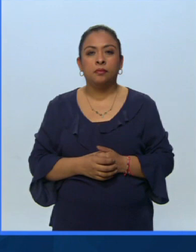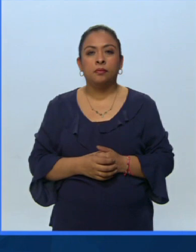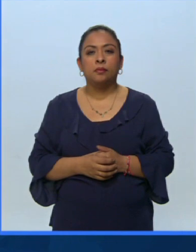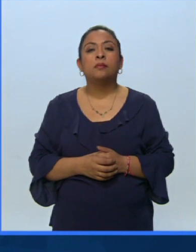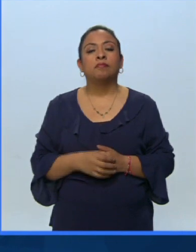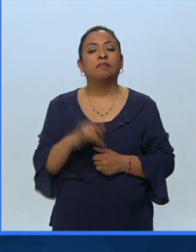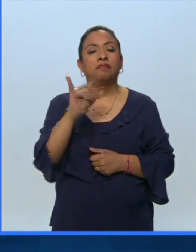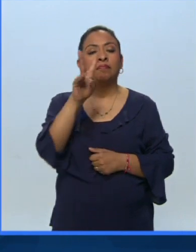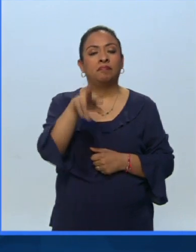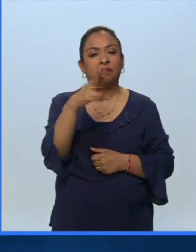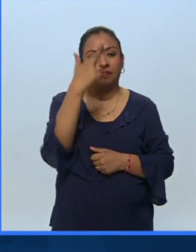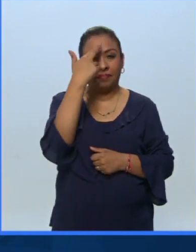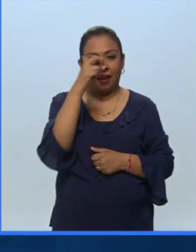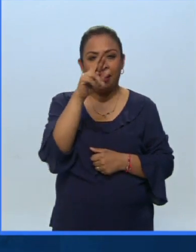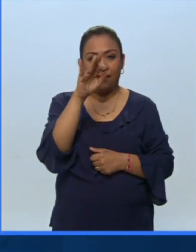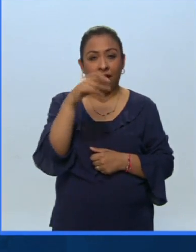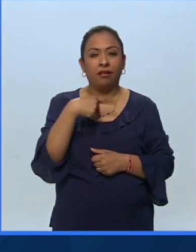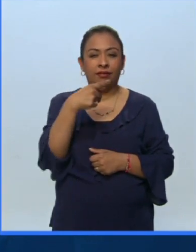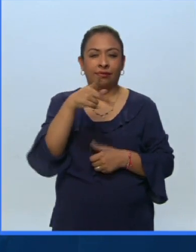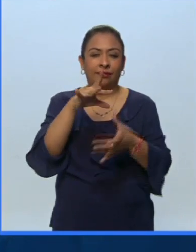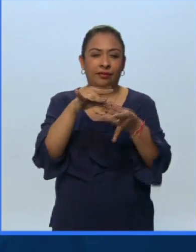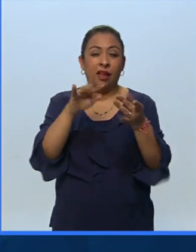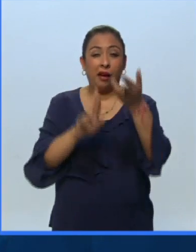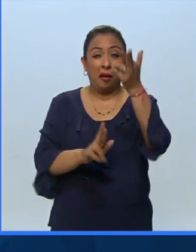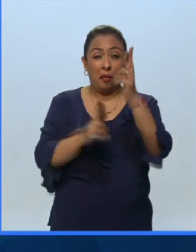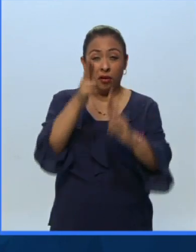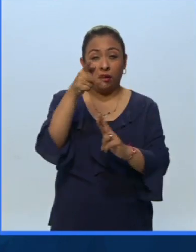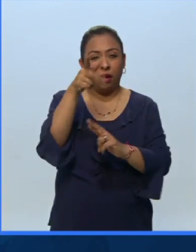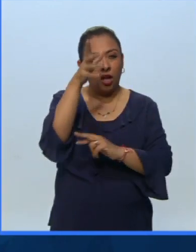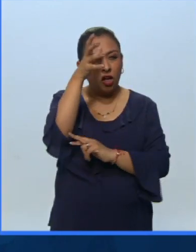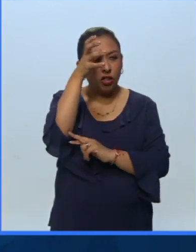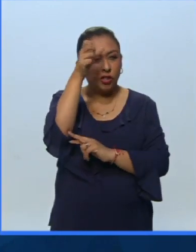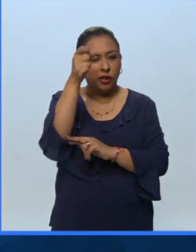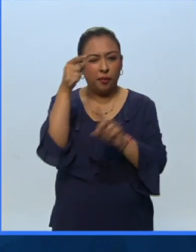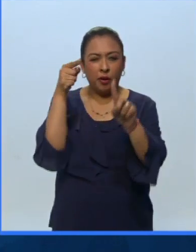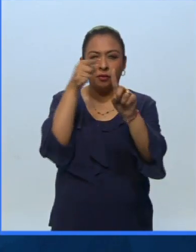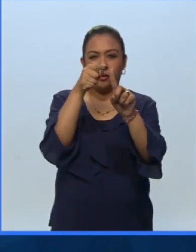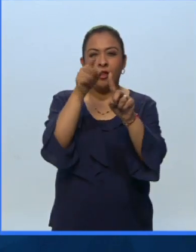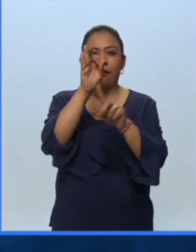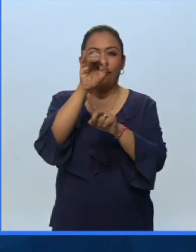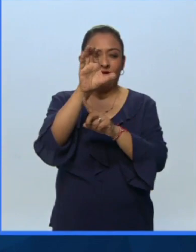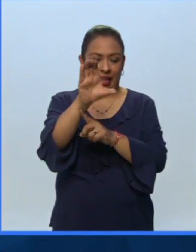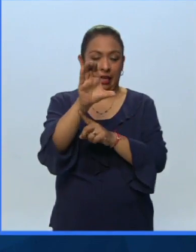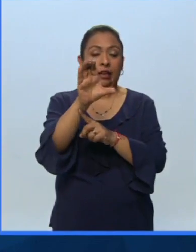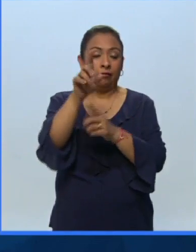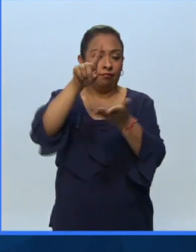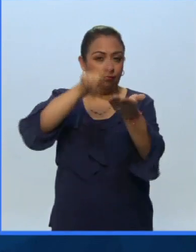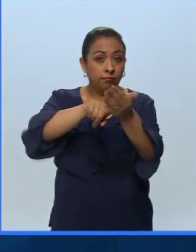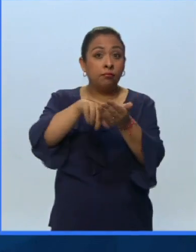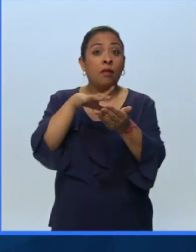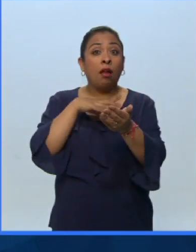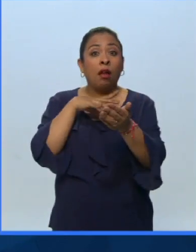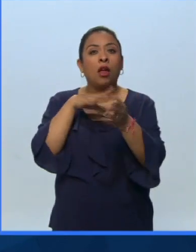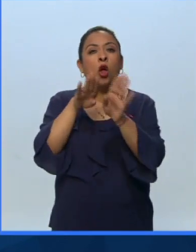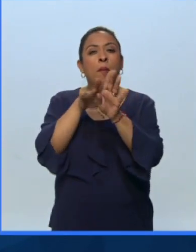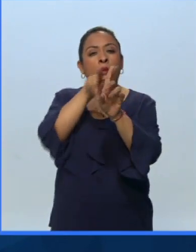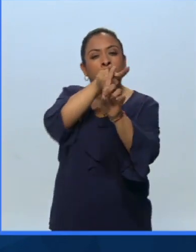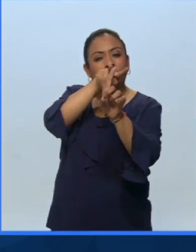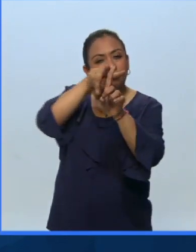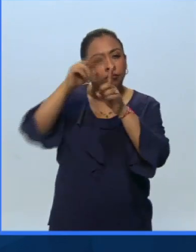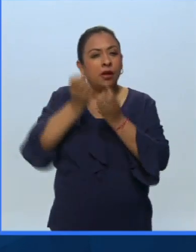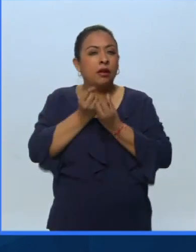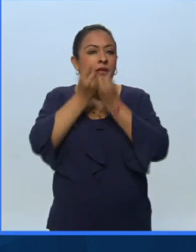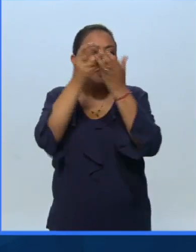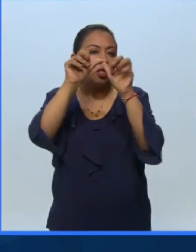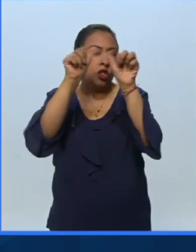Así es Rafael, como bien mencionas revolución es el concepto en el Festival Internacional Cervantino que ha dado rutas a las expresiones